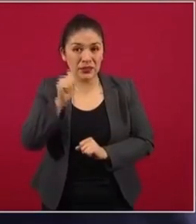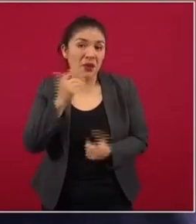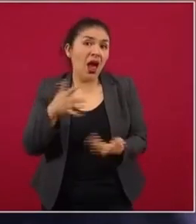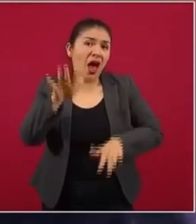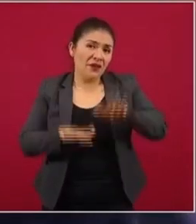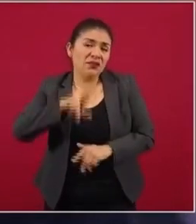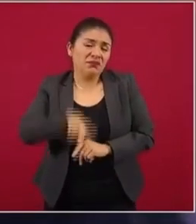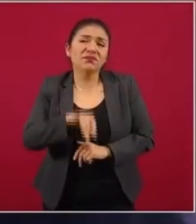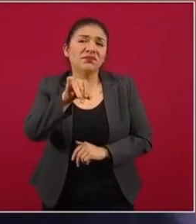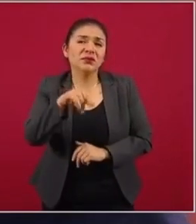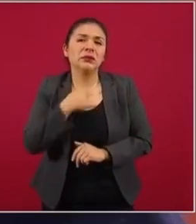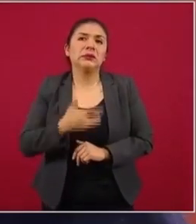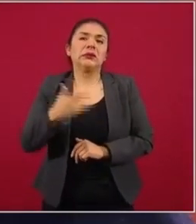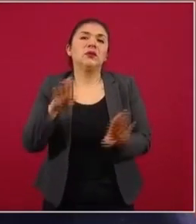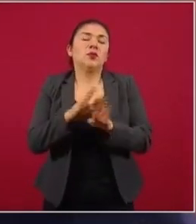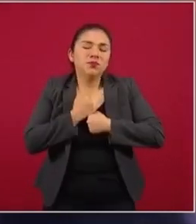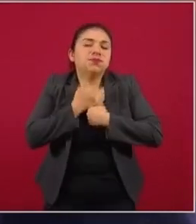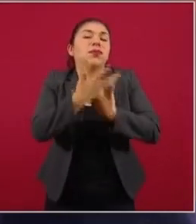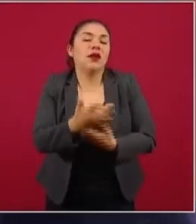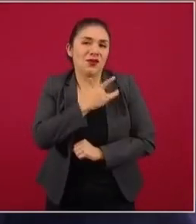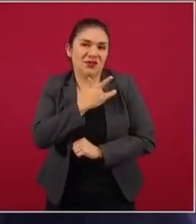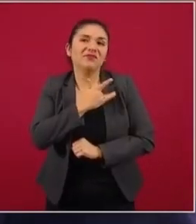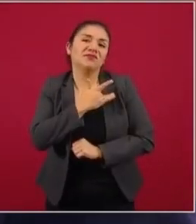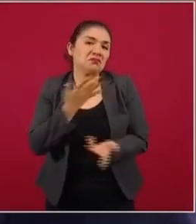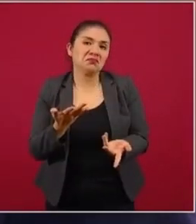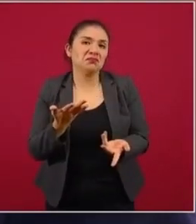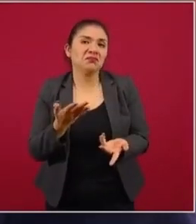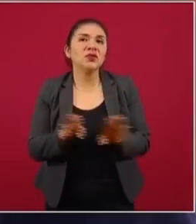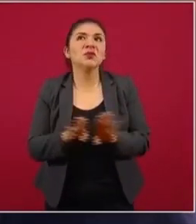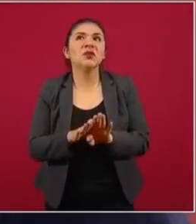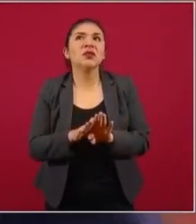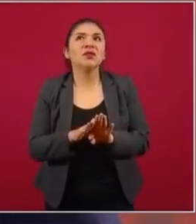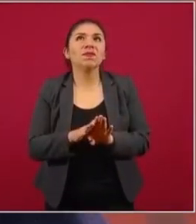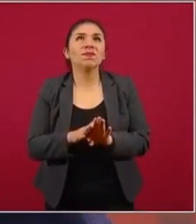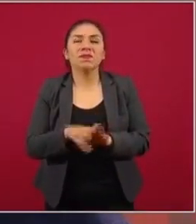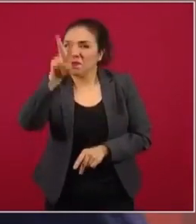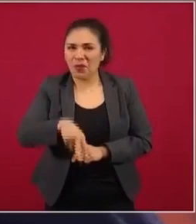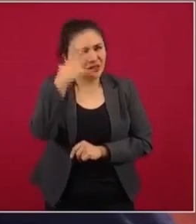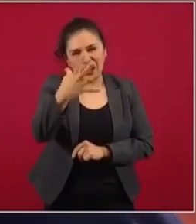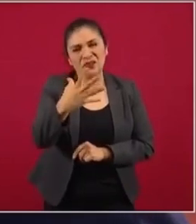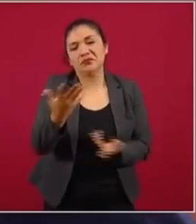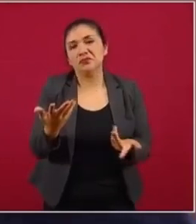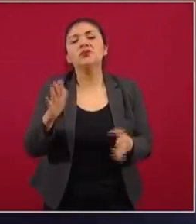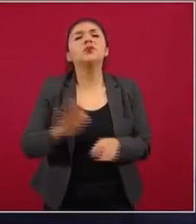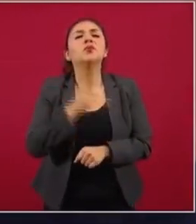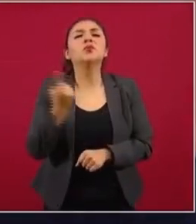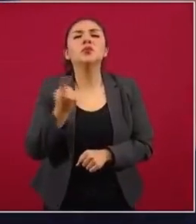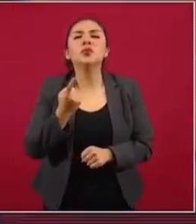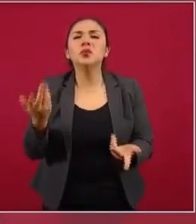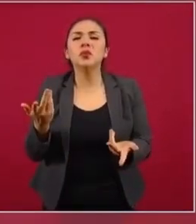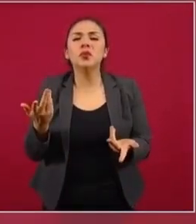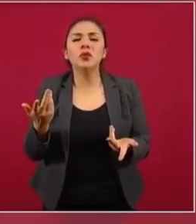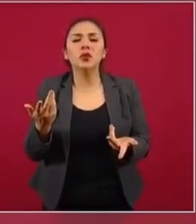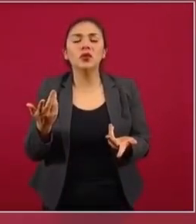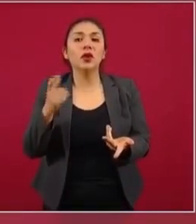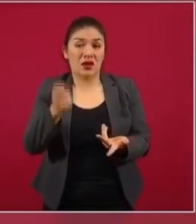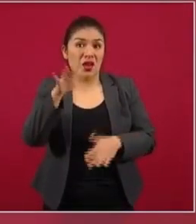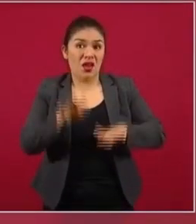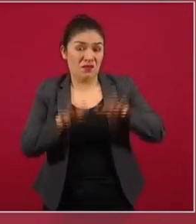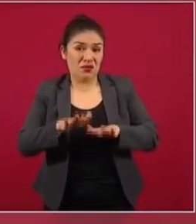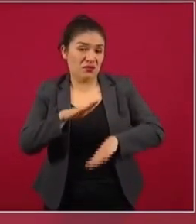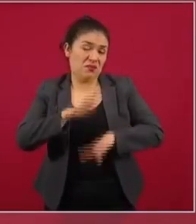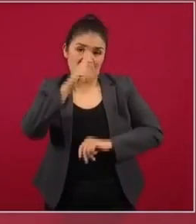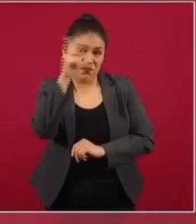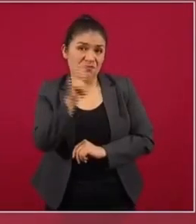Hay veces que sí, me sale la pasión, la ruda franqueza, porque se pasan,